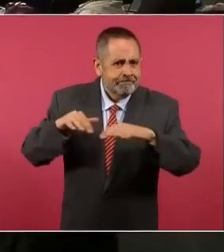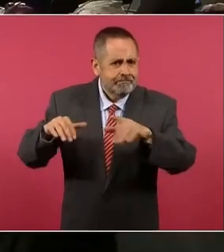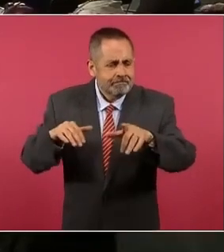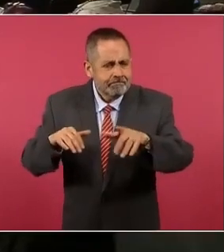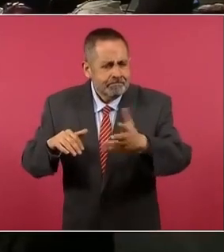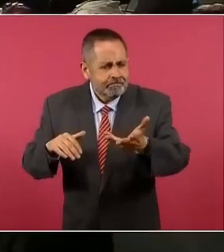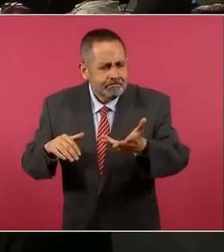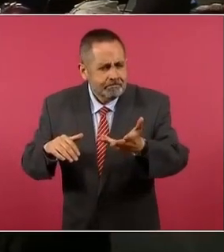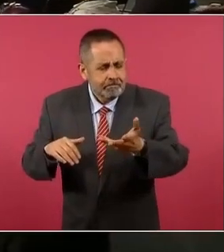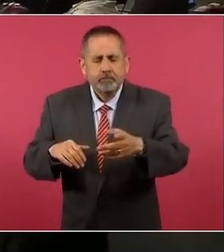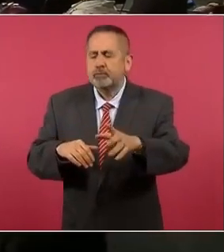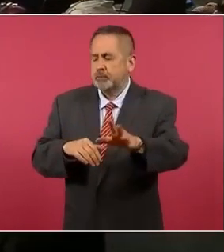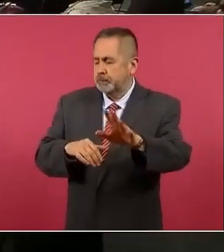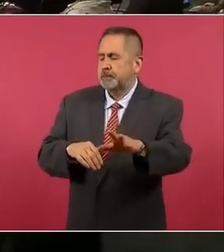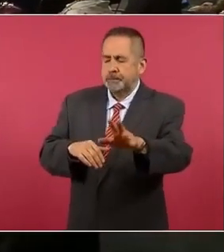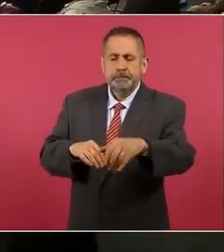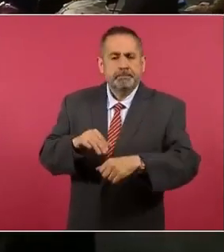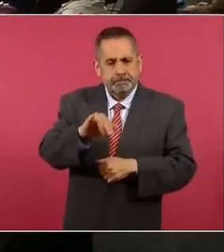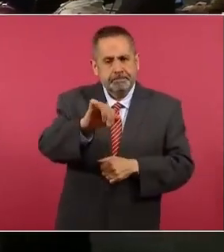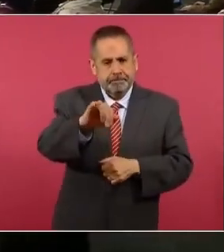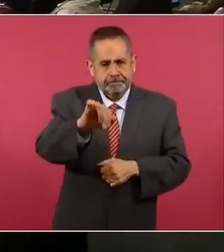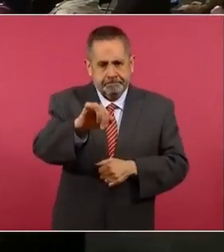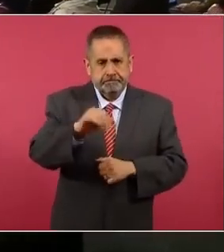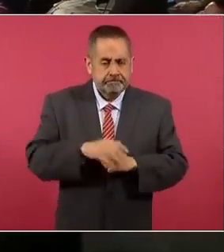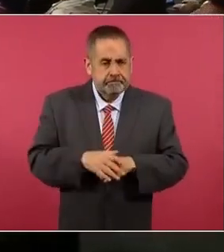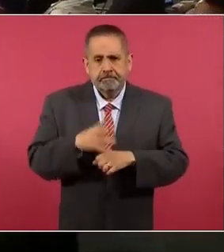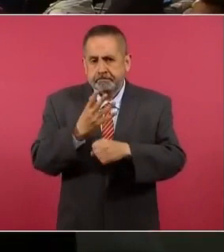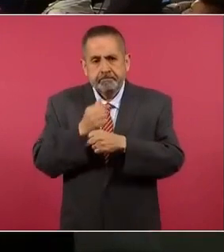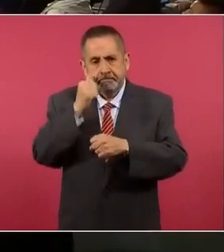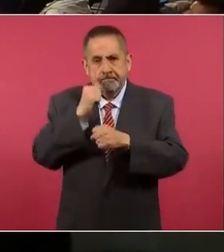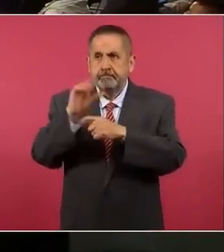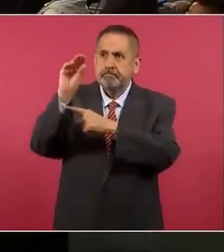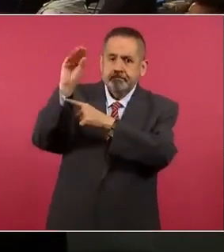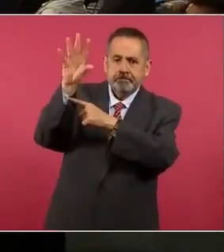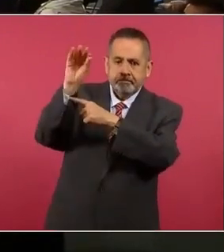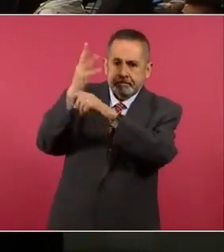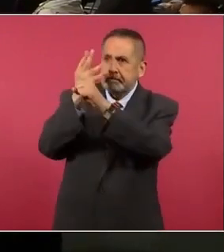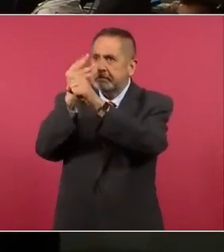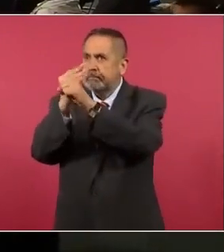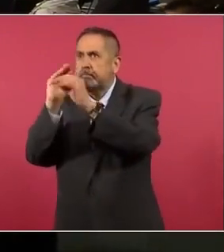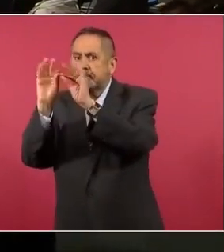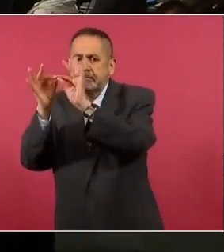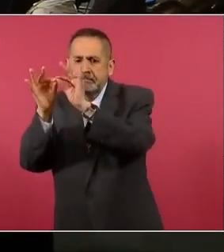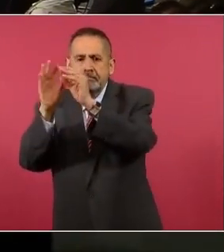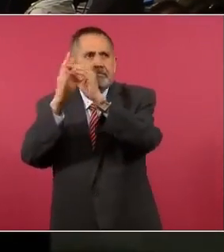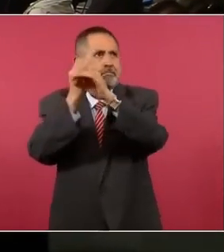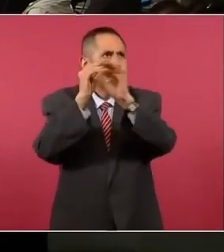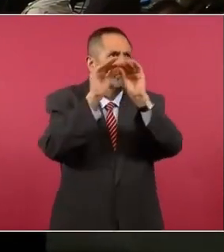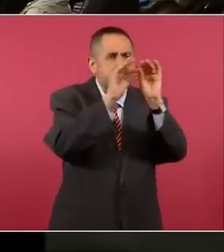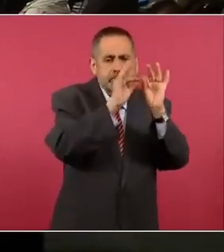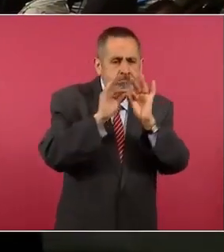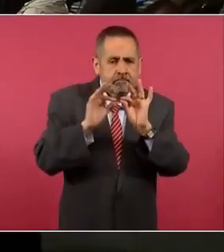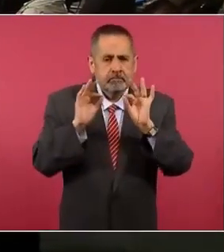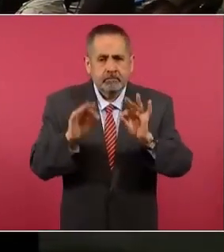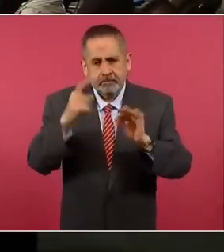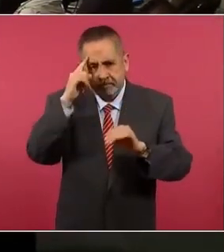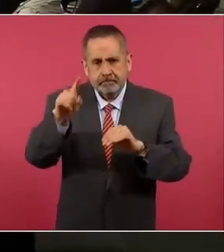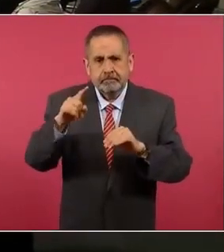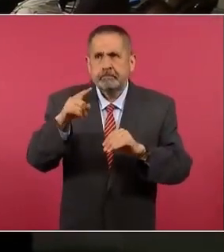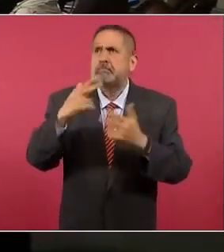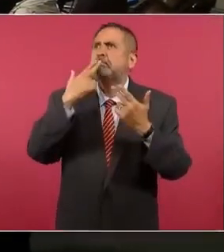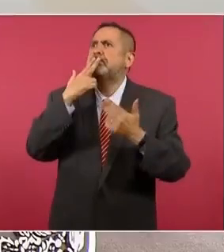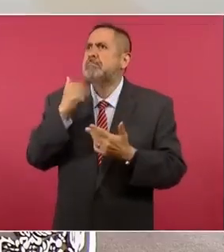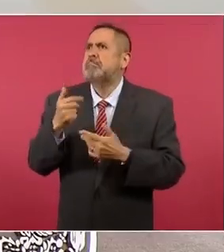en efecto, de manera permanente se está dando mantenimiento a los altoparlantes del C5 para que no haya,